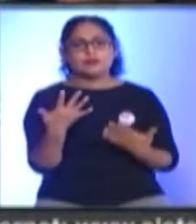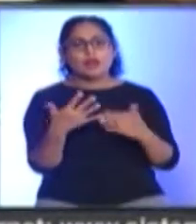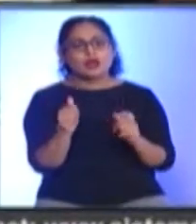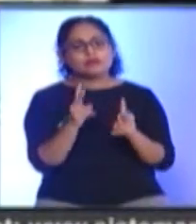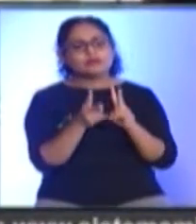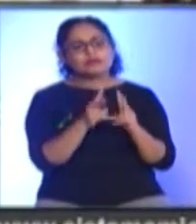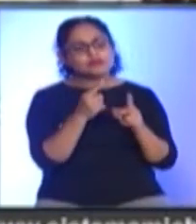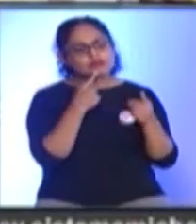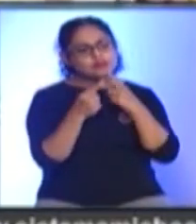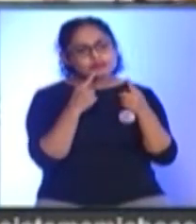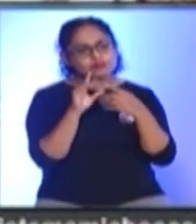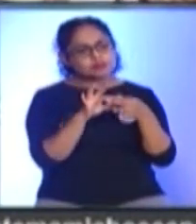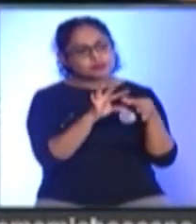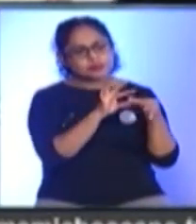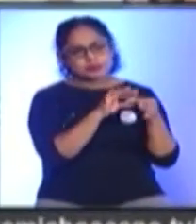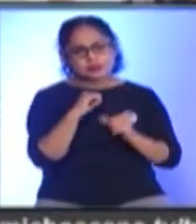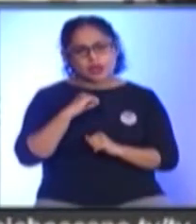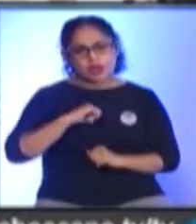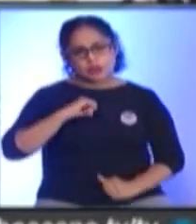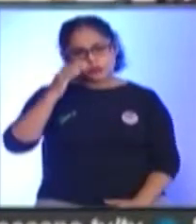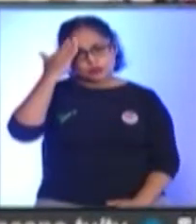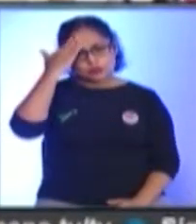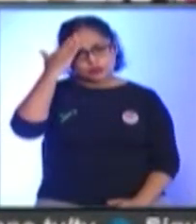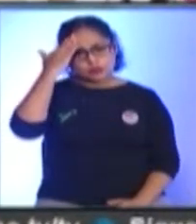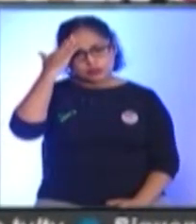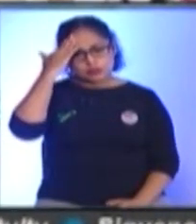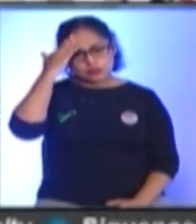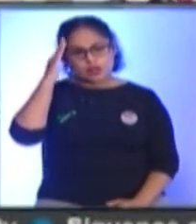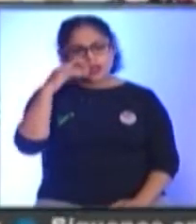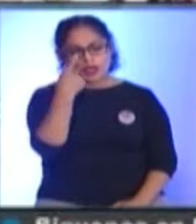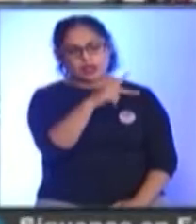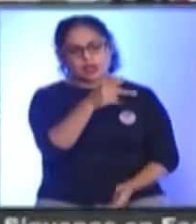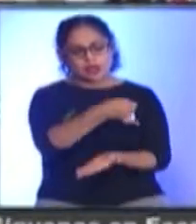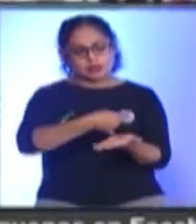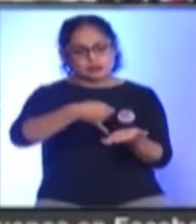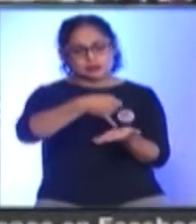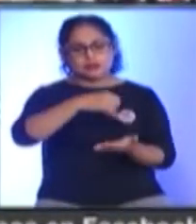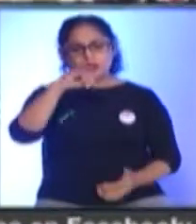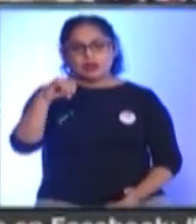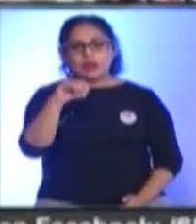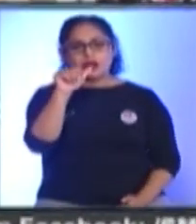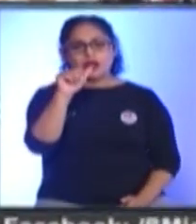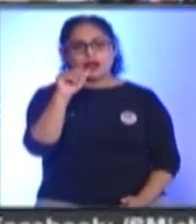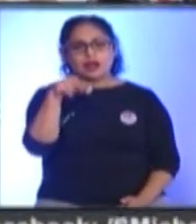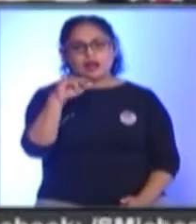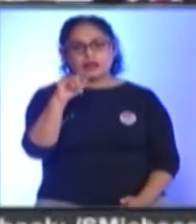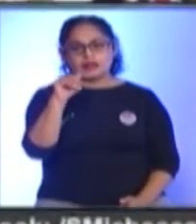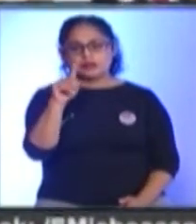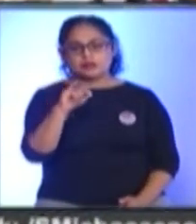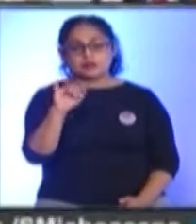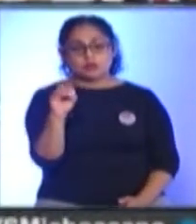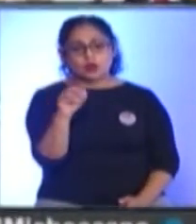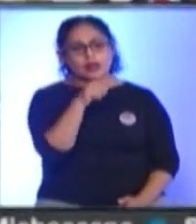Islas Y de las Comunidades Por ejemplo En el caso De Janitzio Janitzio Tiene la intención De llevar a cabo La